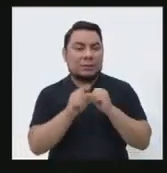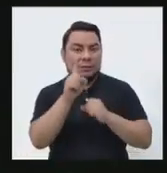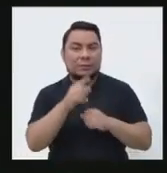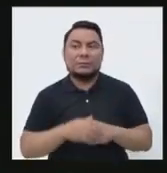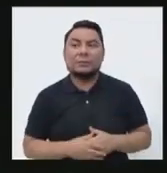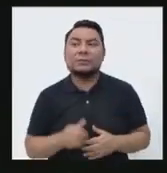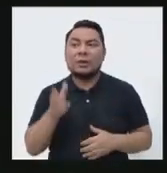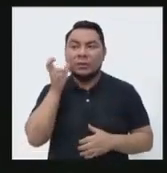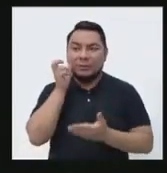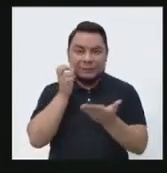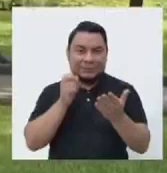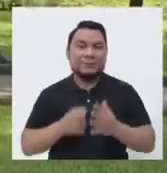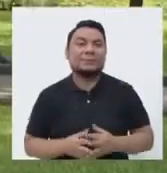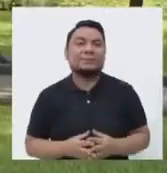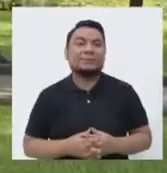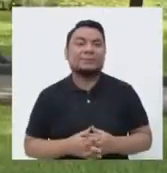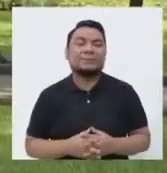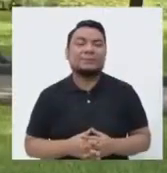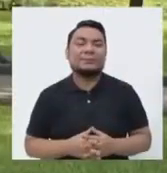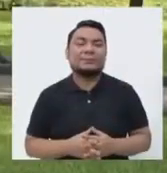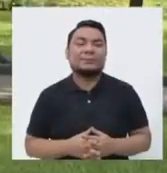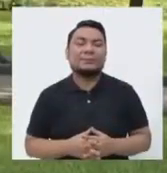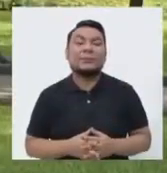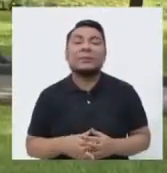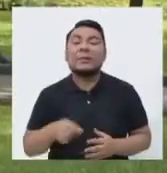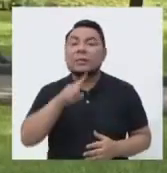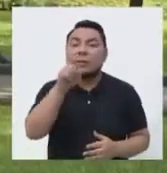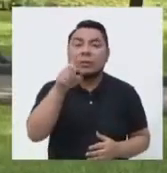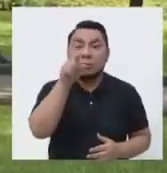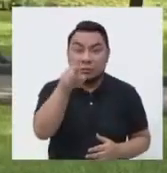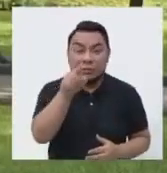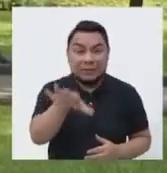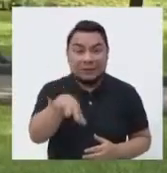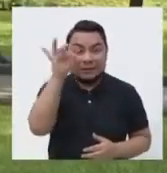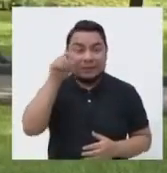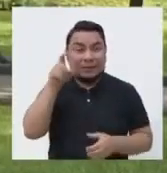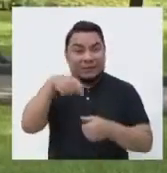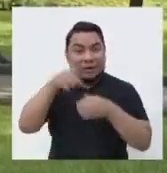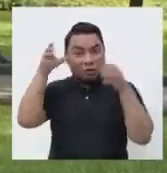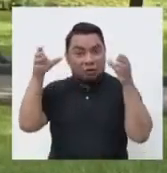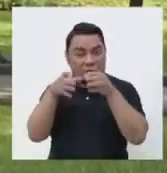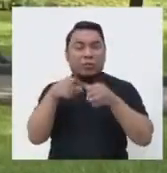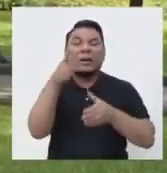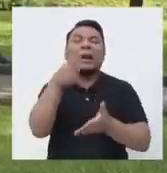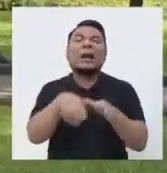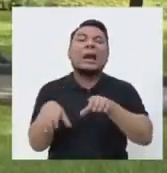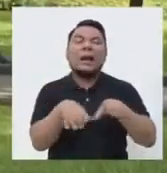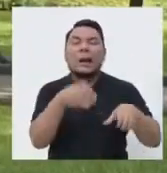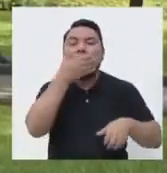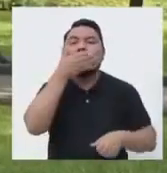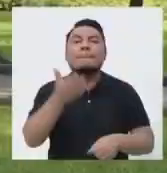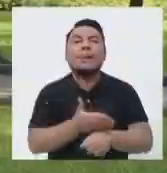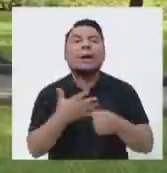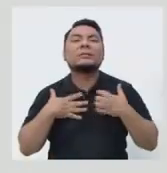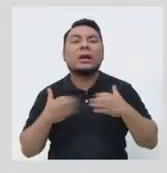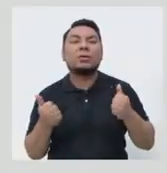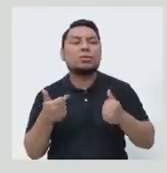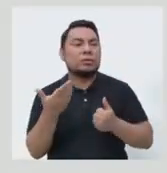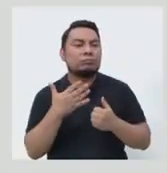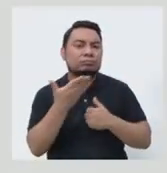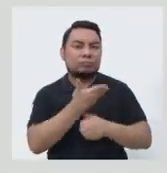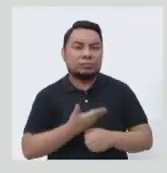escucharla. Si usted es elegido congresista, ¿qué medidas implementaría para mejorar la salud pública?